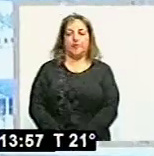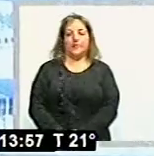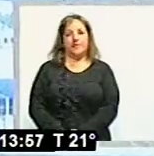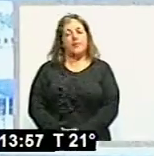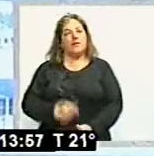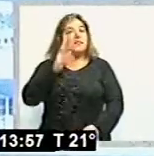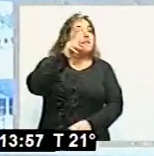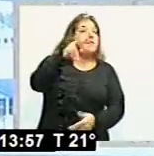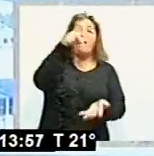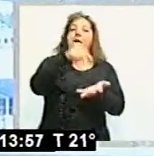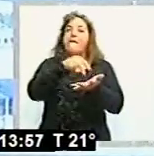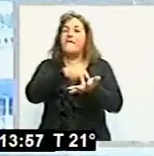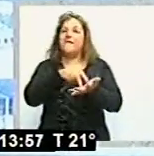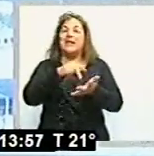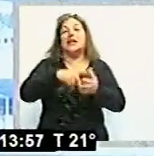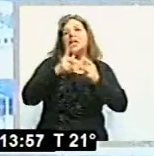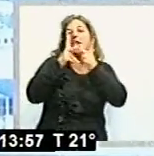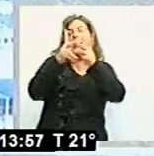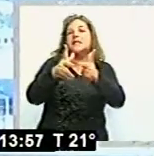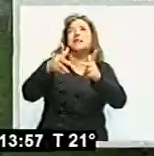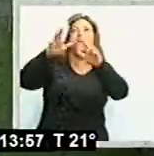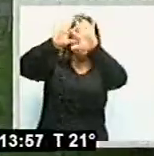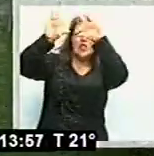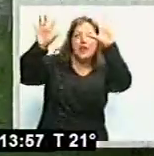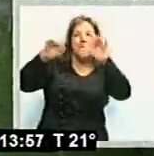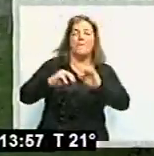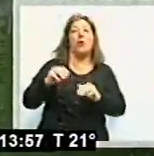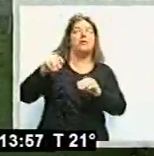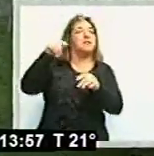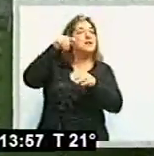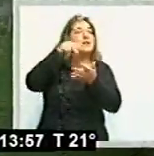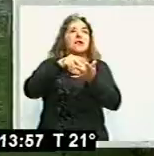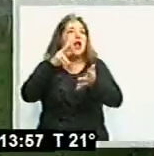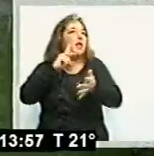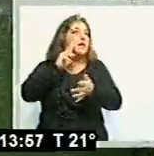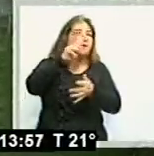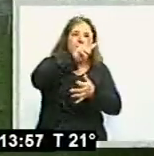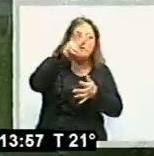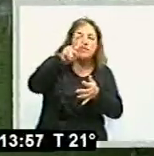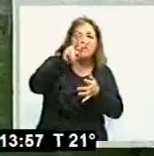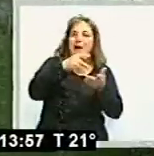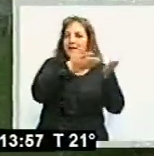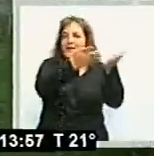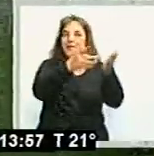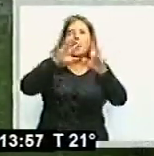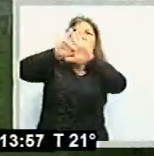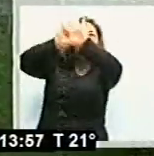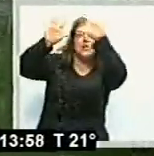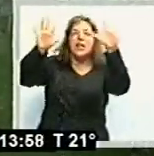Miramos la ciudad, actualizamos datos del tiempo. Salta se presenta de esta manera, cielo